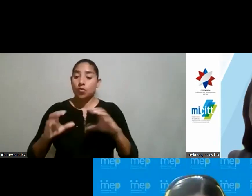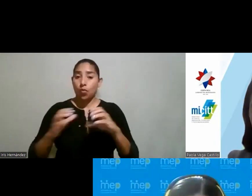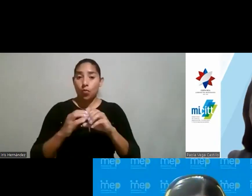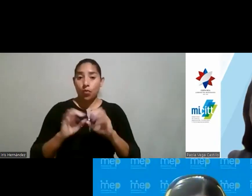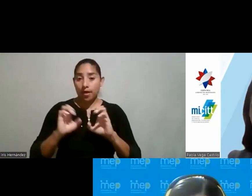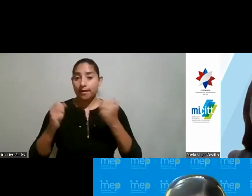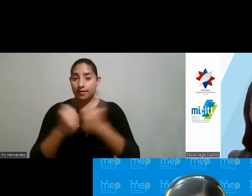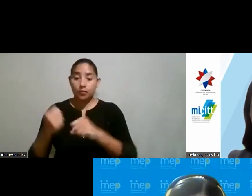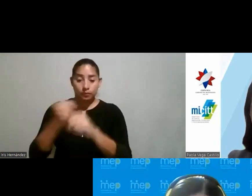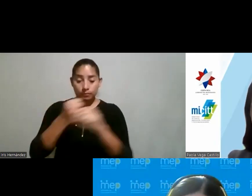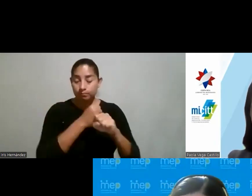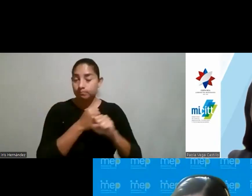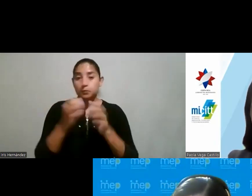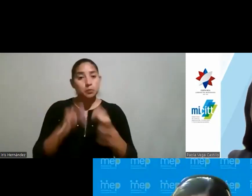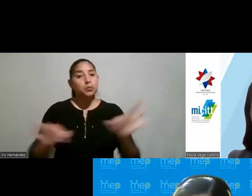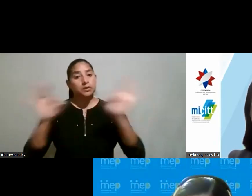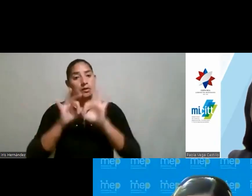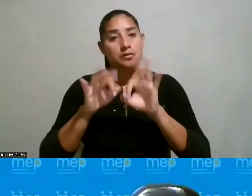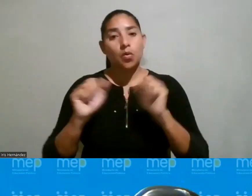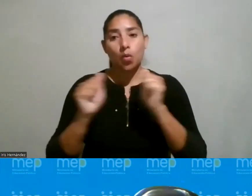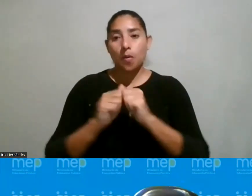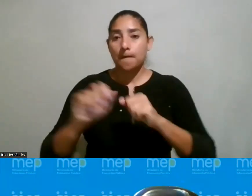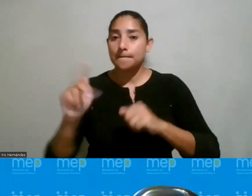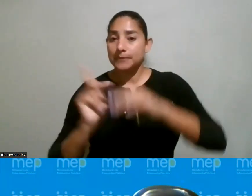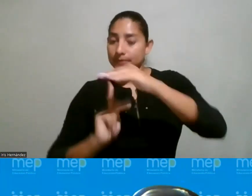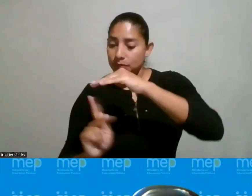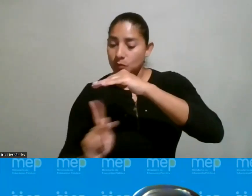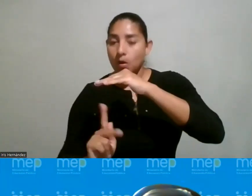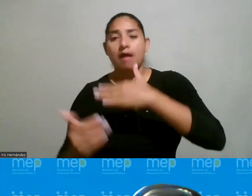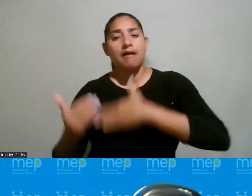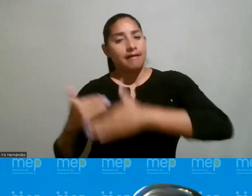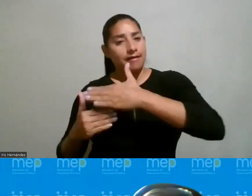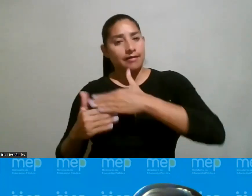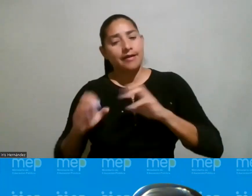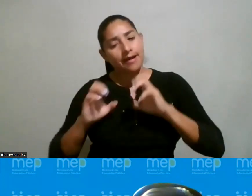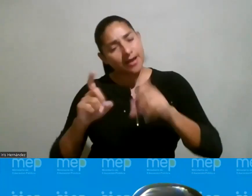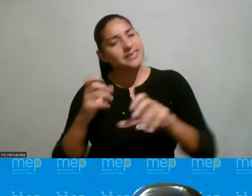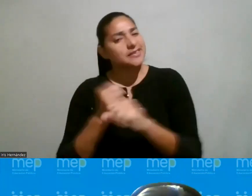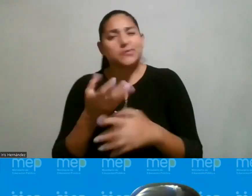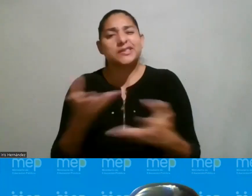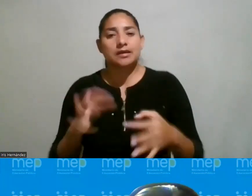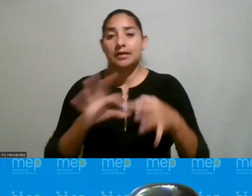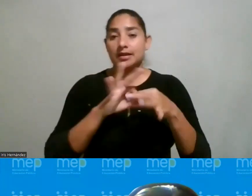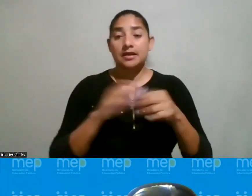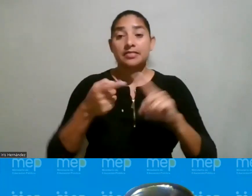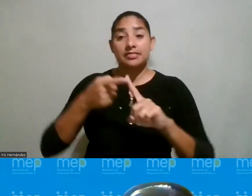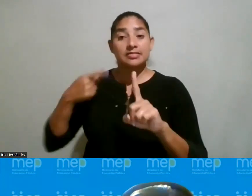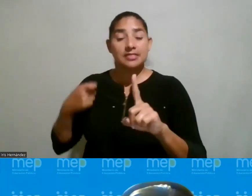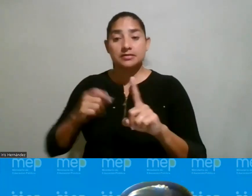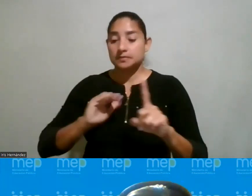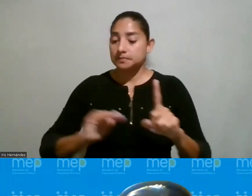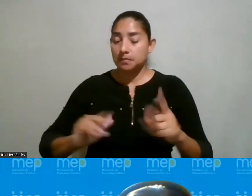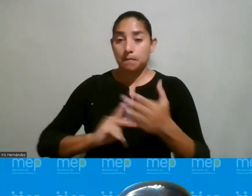equipo es fundamental el trabajo con preescolar. Efectivamente, venimos haciendo enlaces desde los mismos